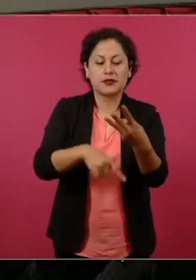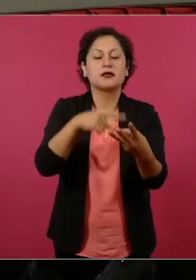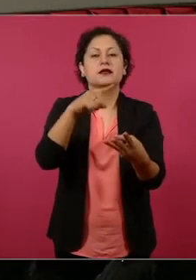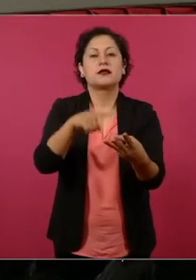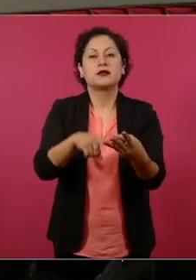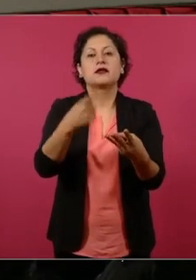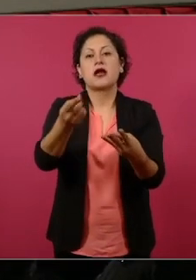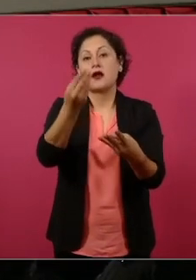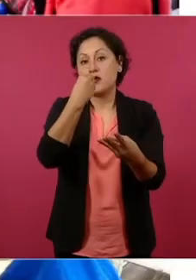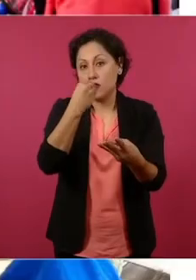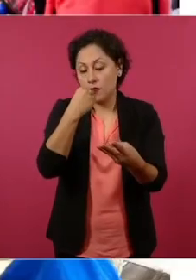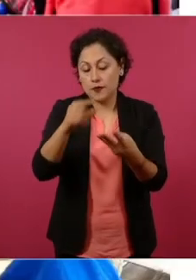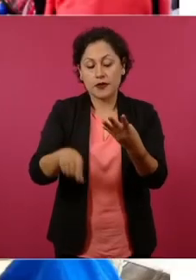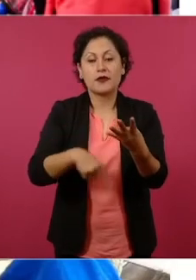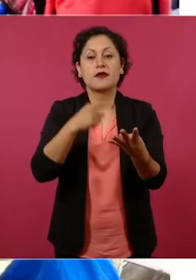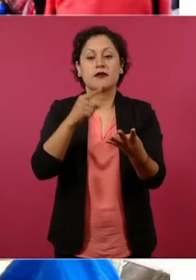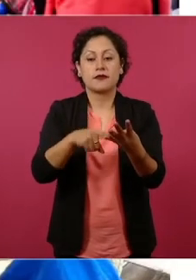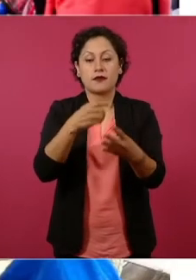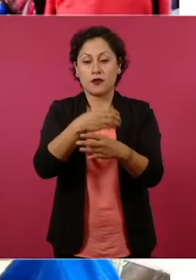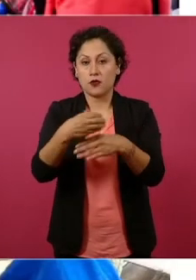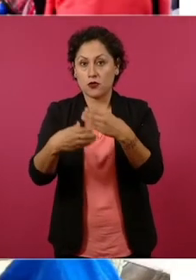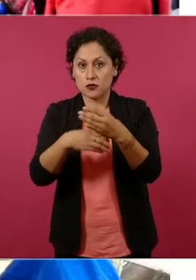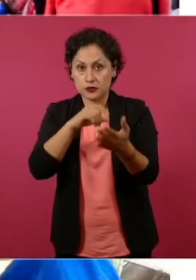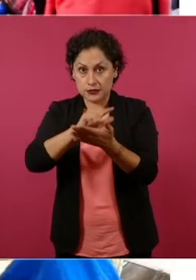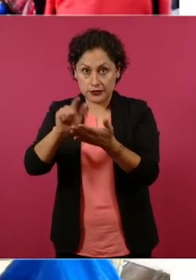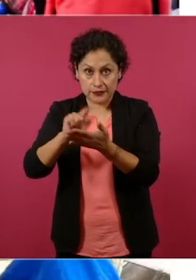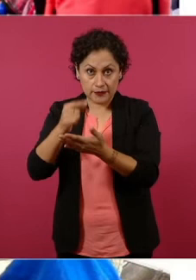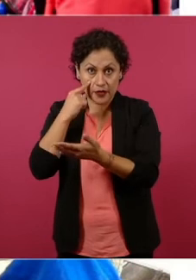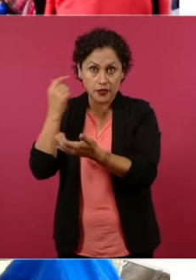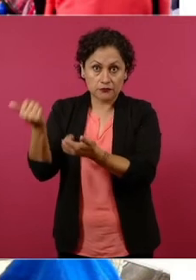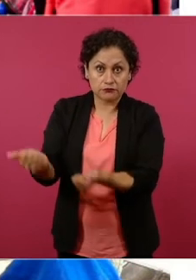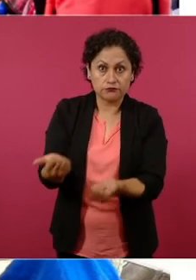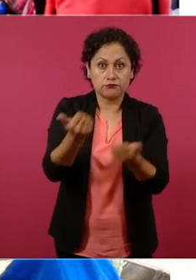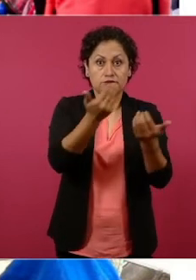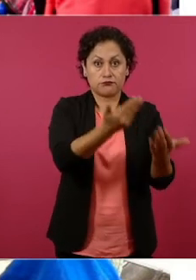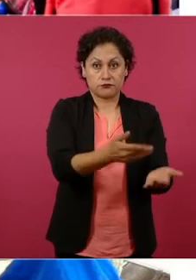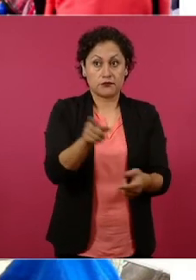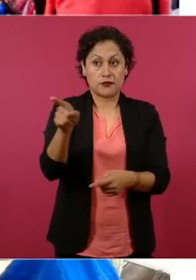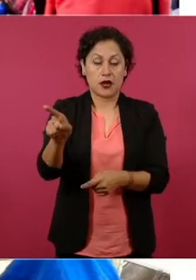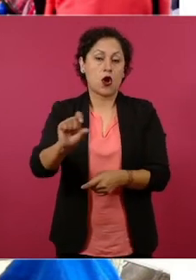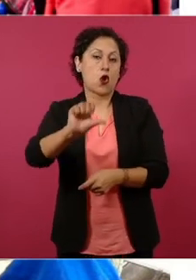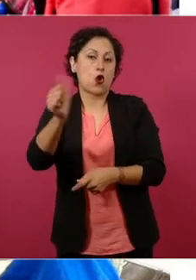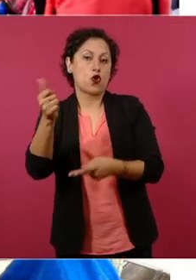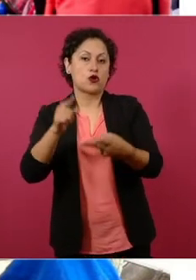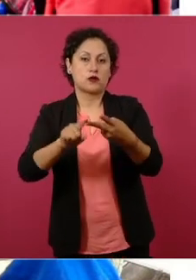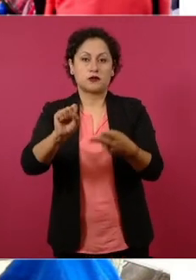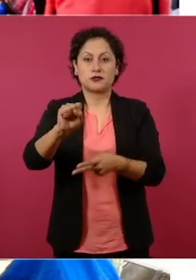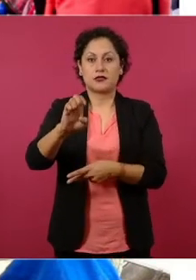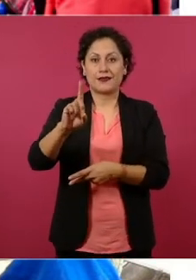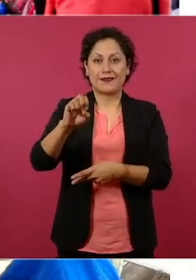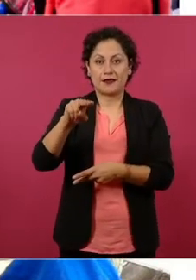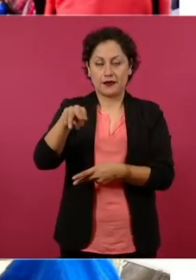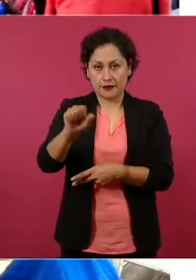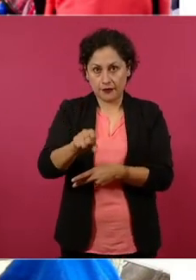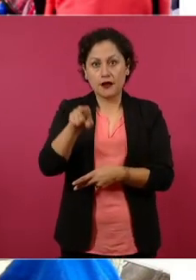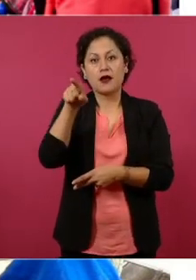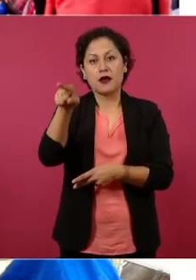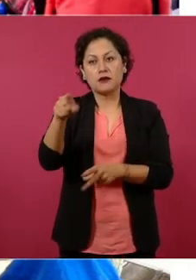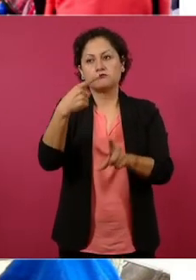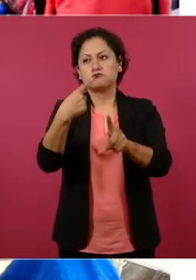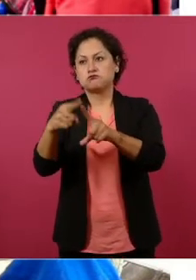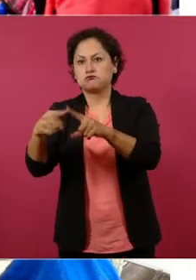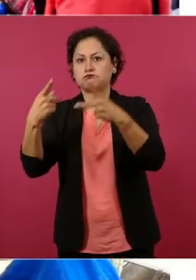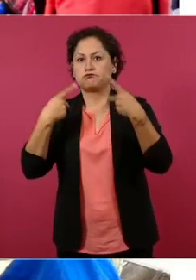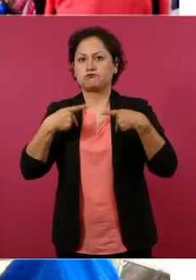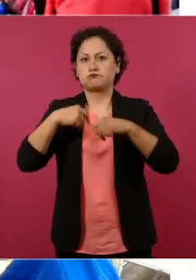también por parte de la Secretaría de la Defensa Nacional hicieron labor social, como